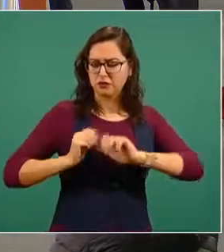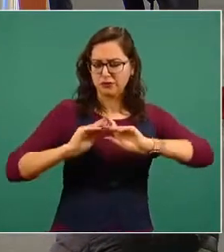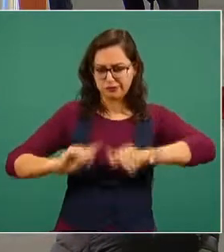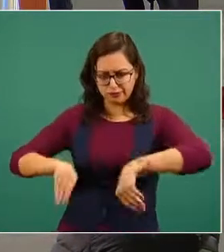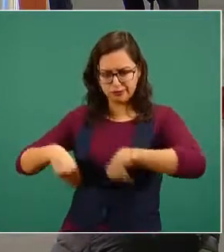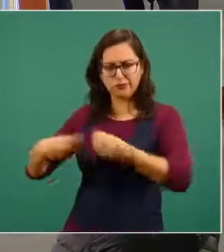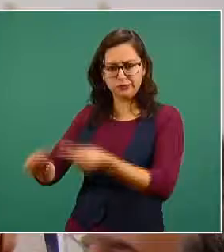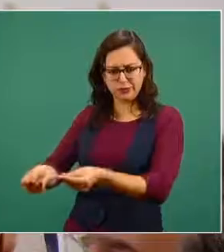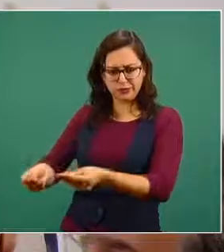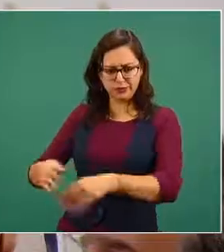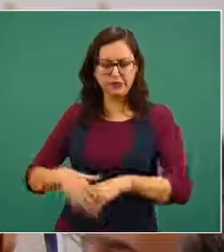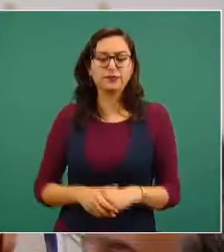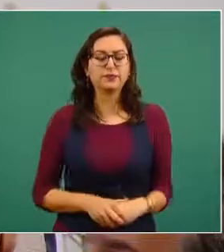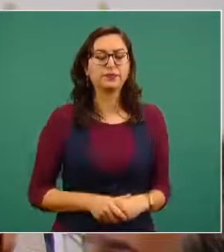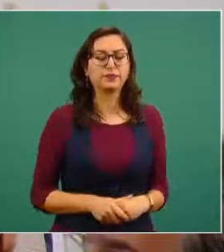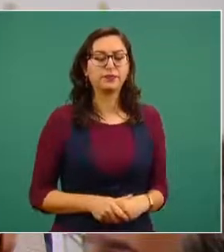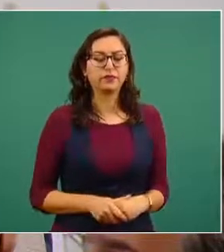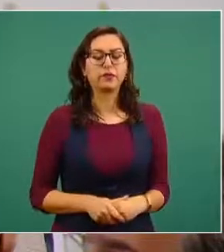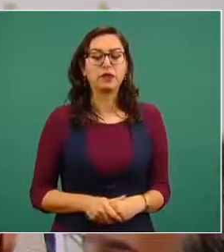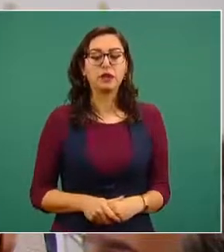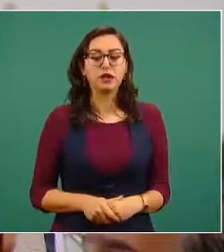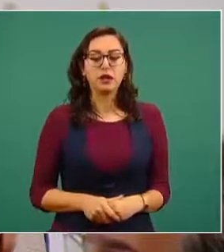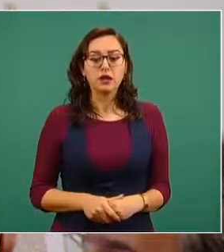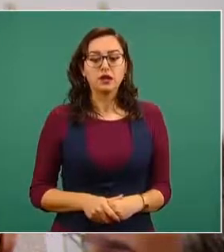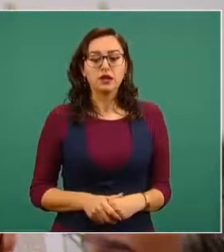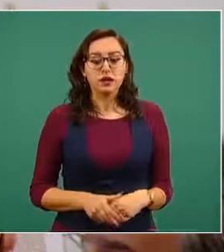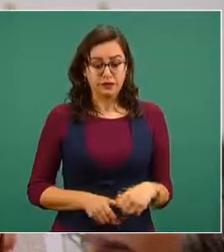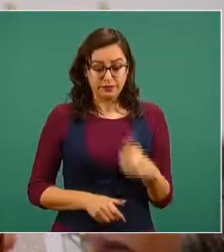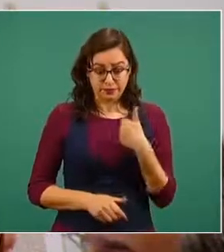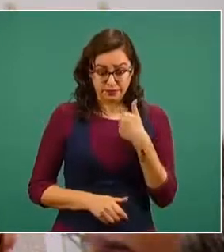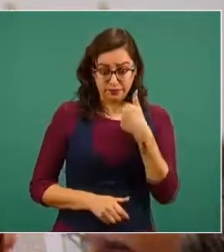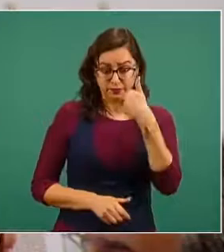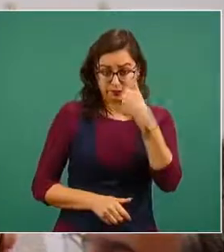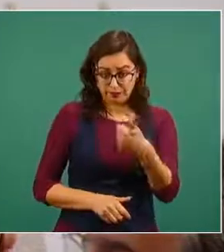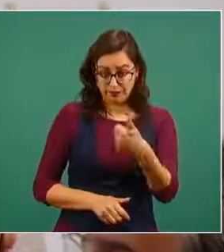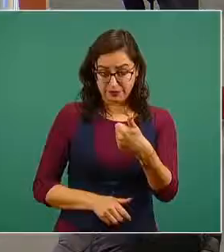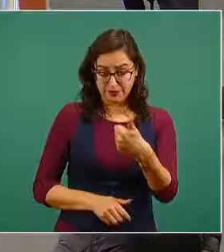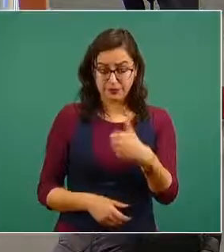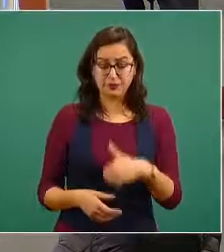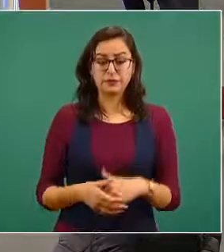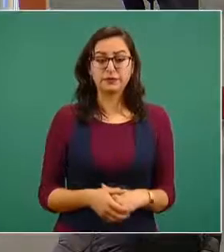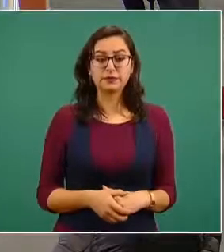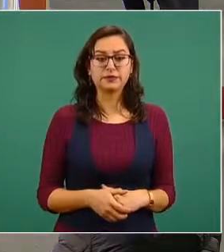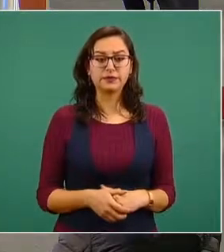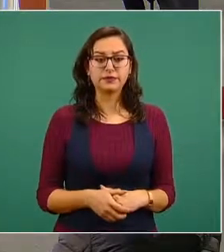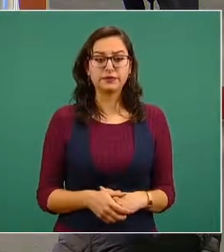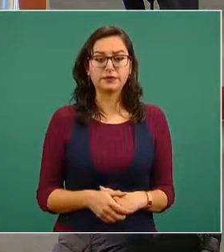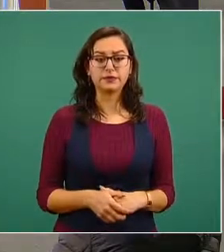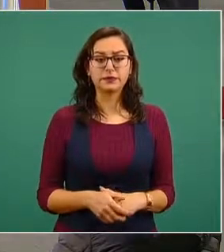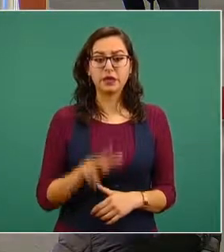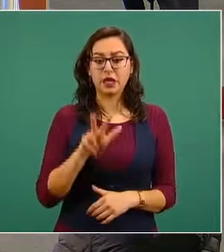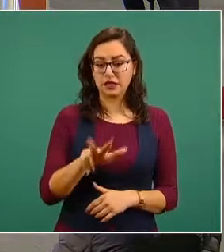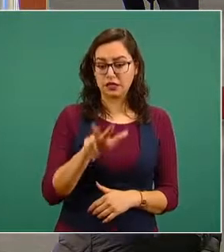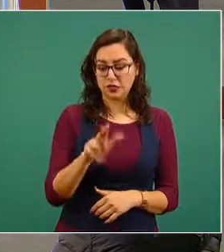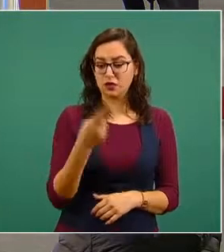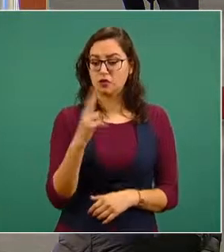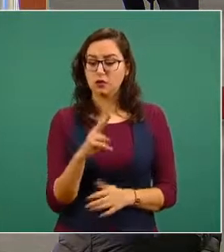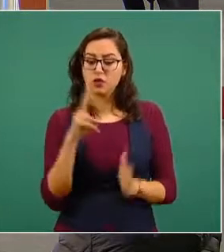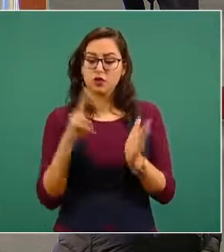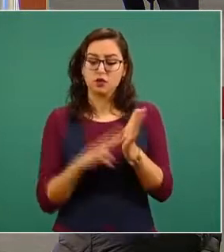Seis, el 18 de noviembre de 2020 el general Cienfuegos